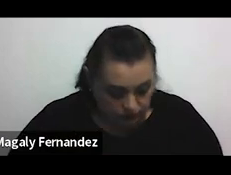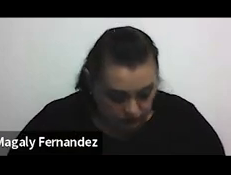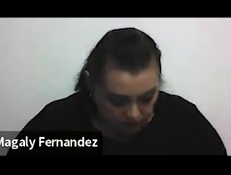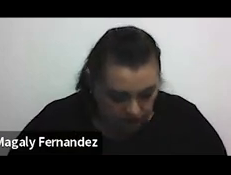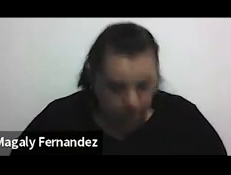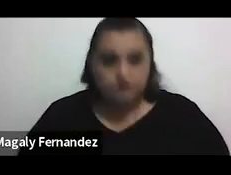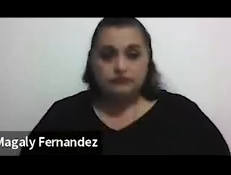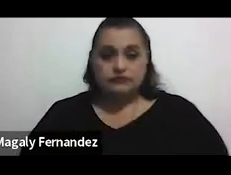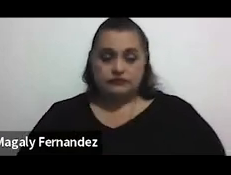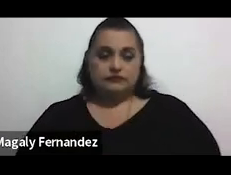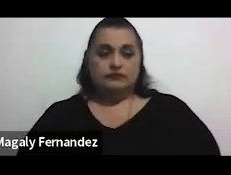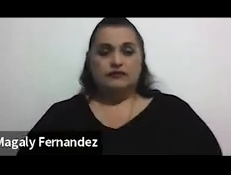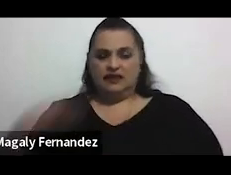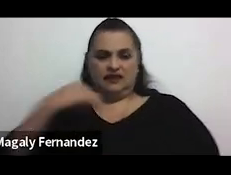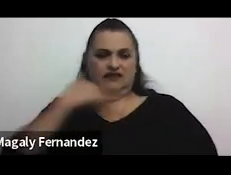Ay, qué extraño.